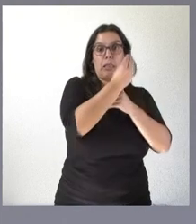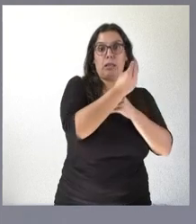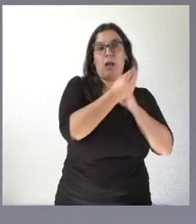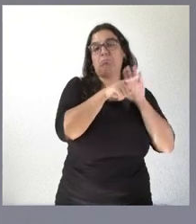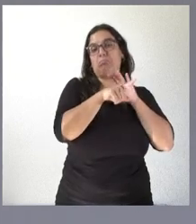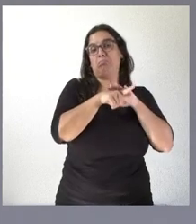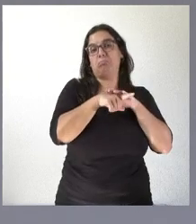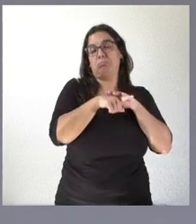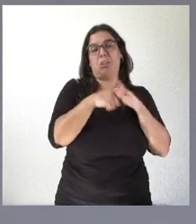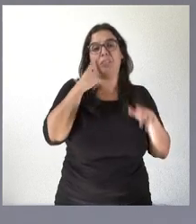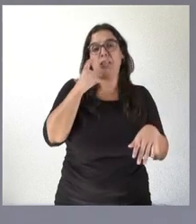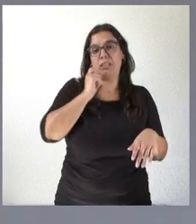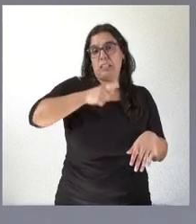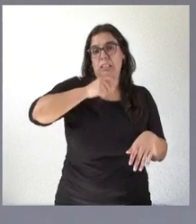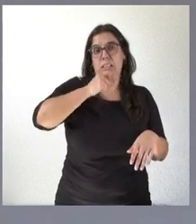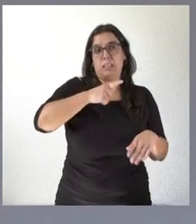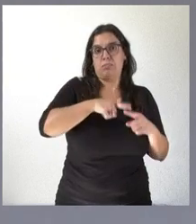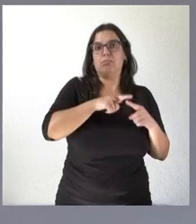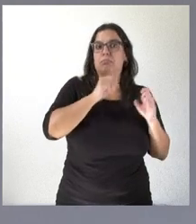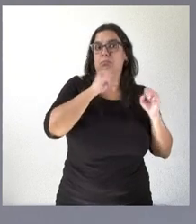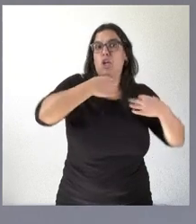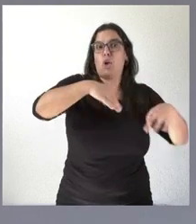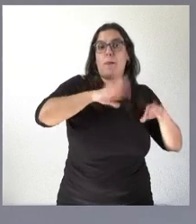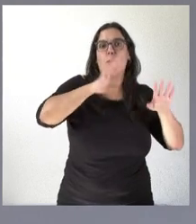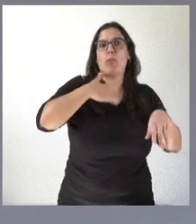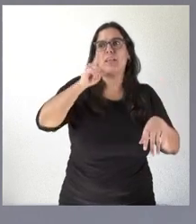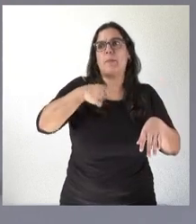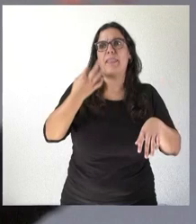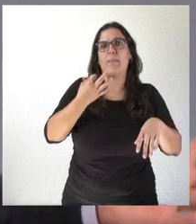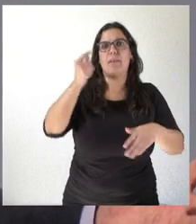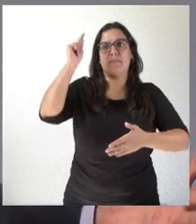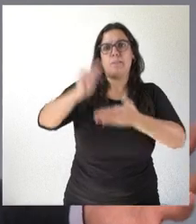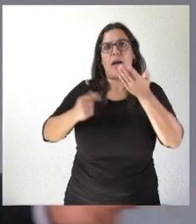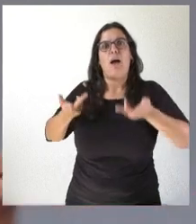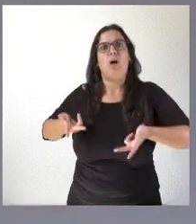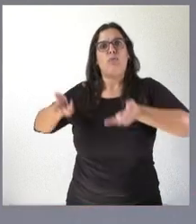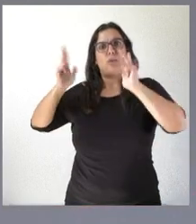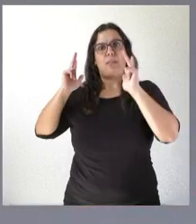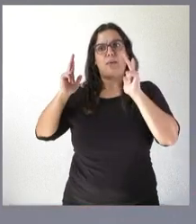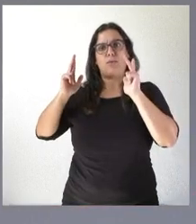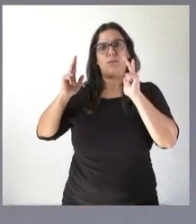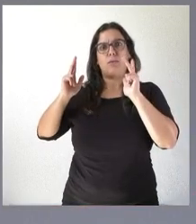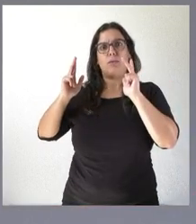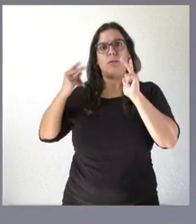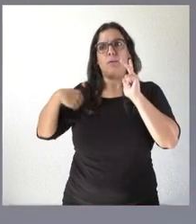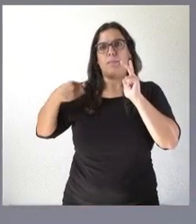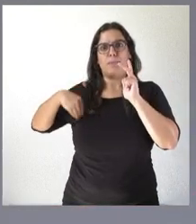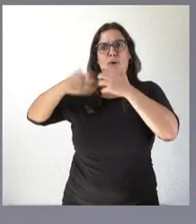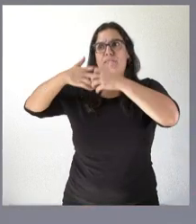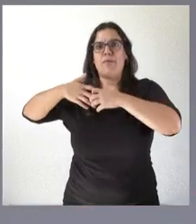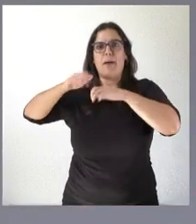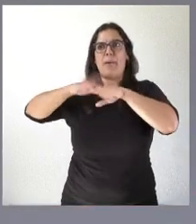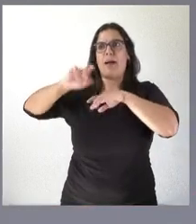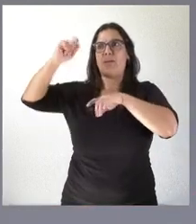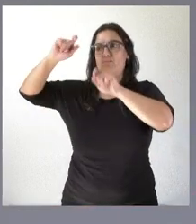rutinario a lo mejor tiene que conceder una autorización de unas instalaciones fotovoltaicas de unas instalaciones eólicas